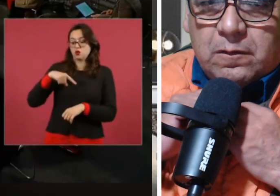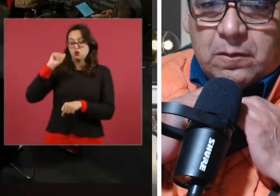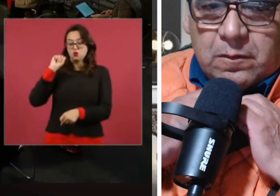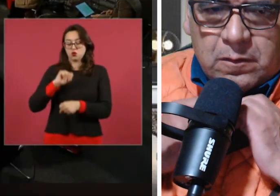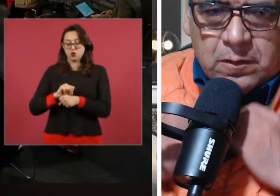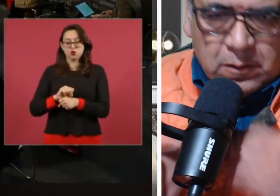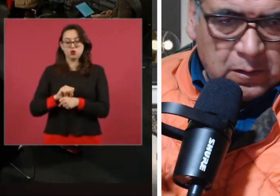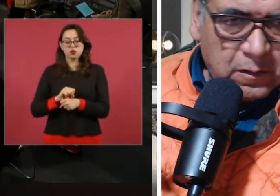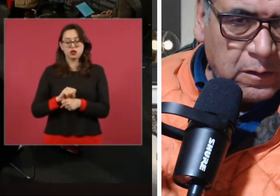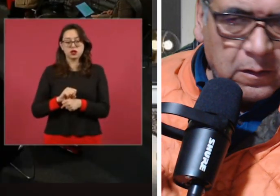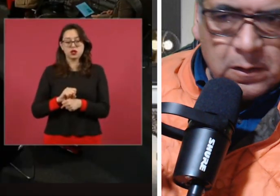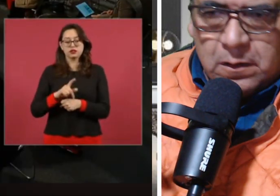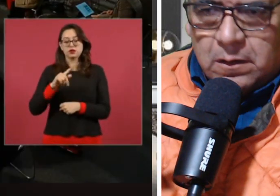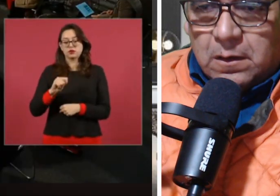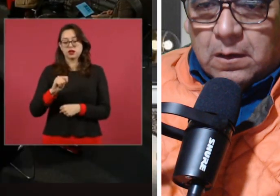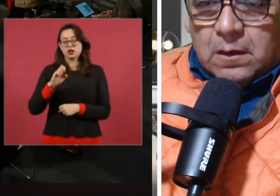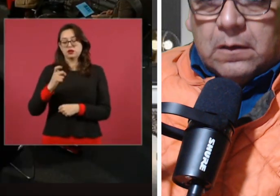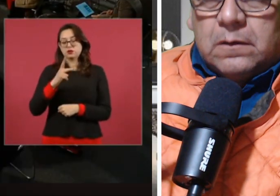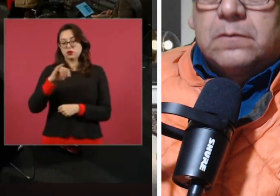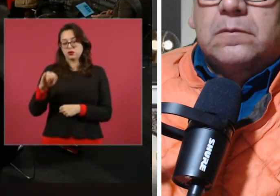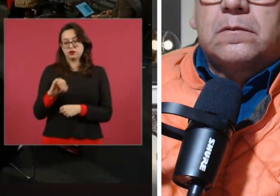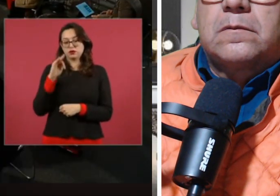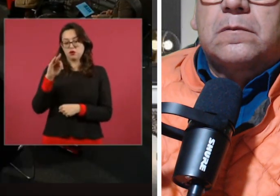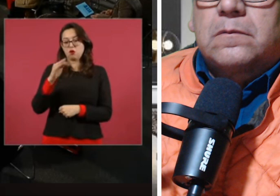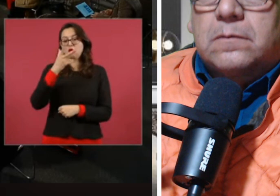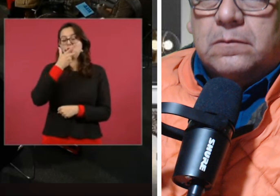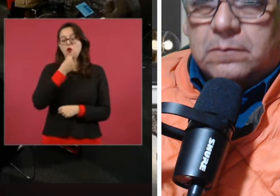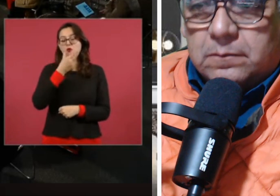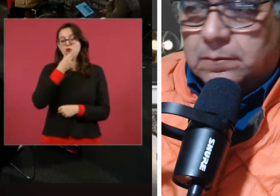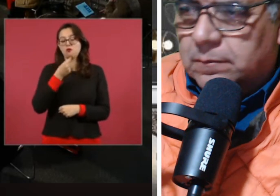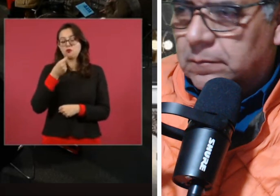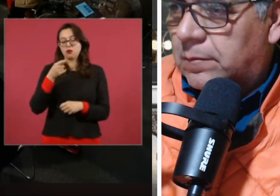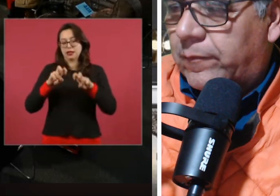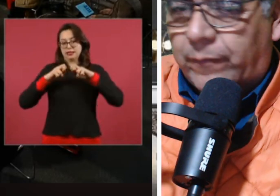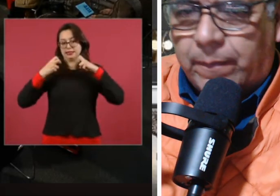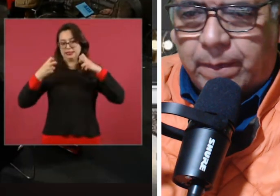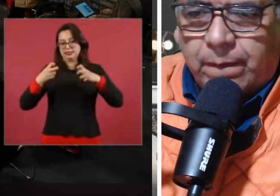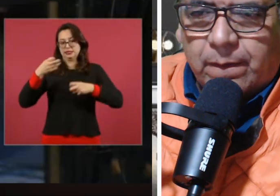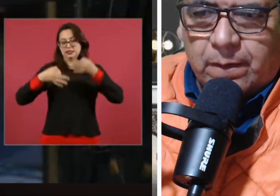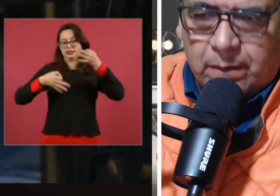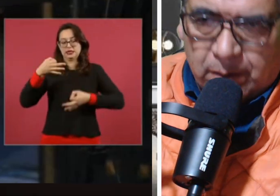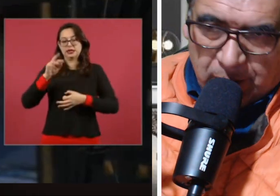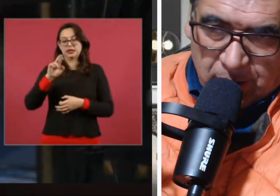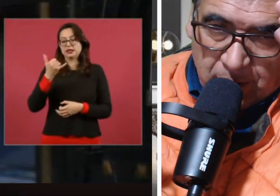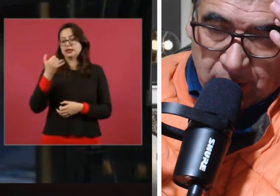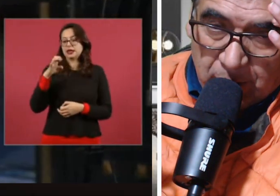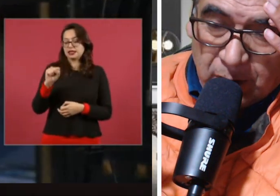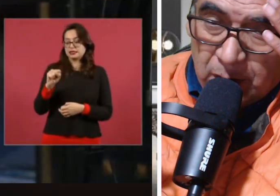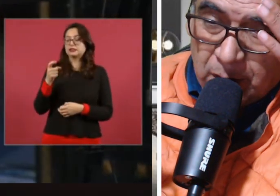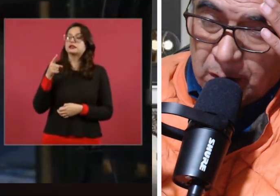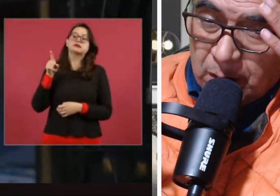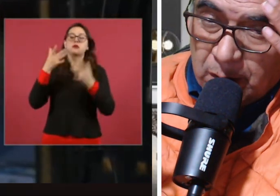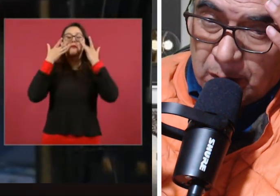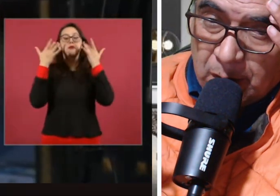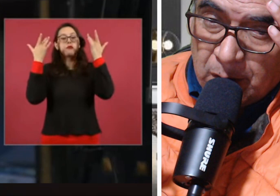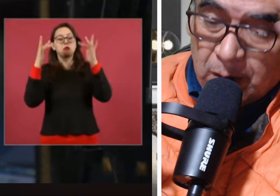Electoral del Poder Judicial de la Federación, el magistrado Reyes Rodríguez. Esto se da prácticamente a seis meses de las elecciones presidenciales